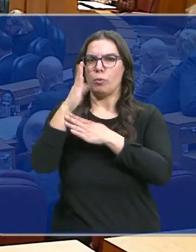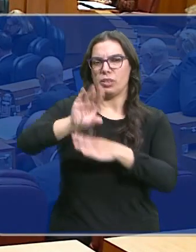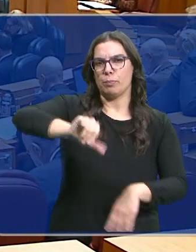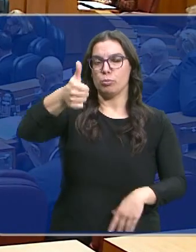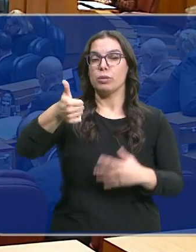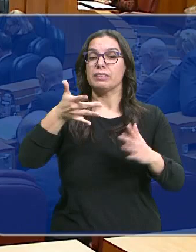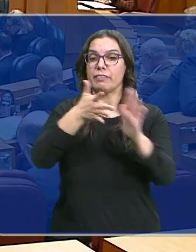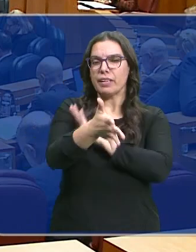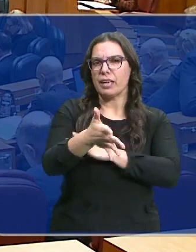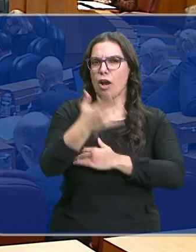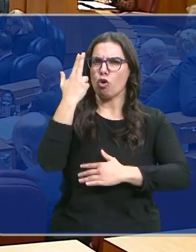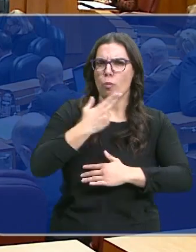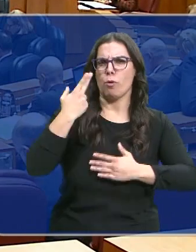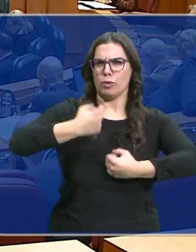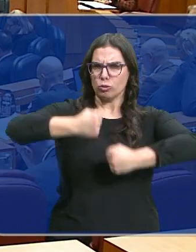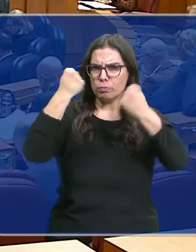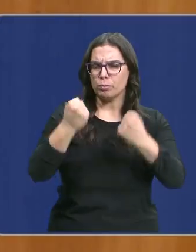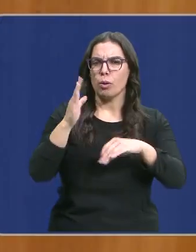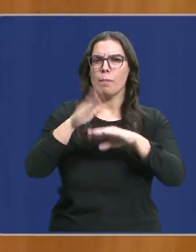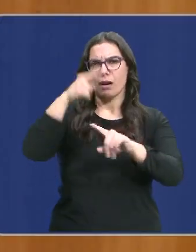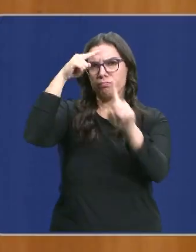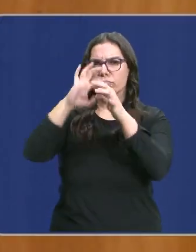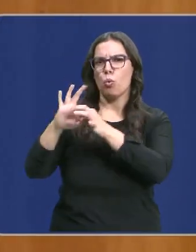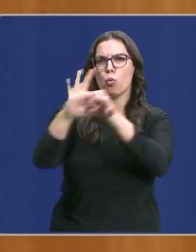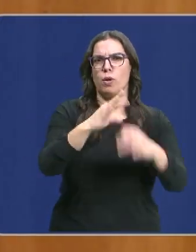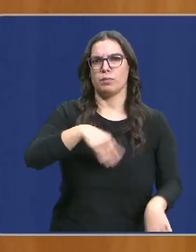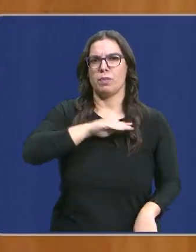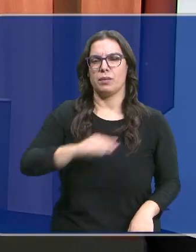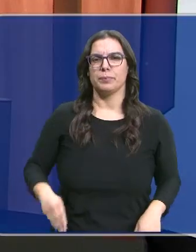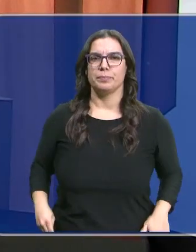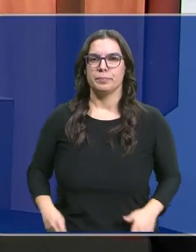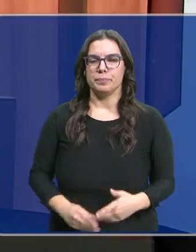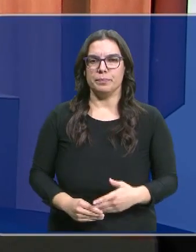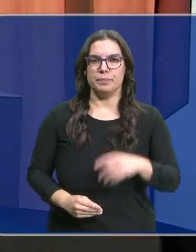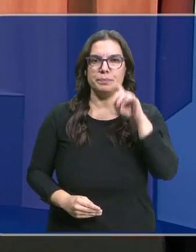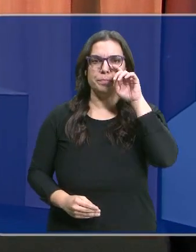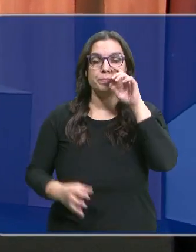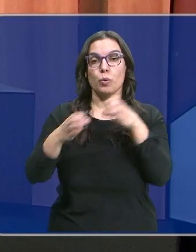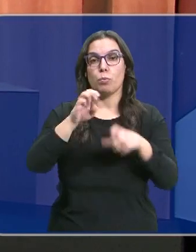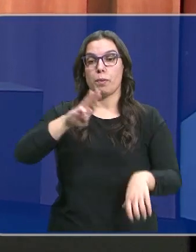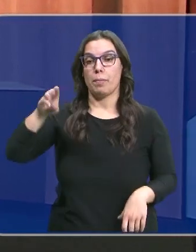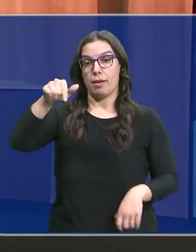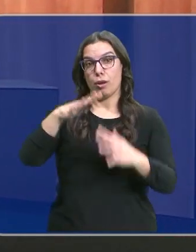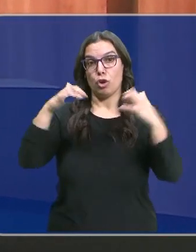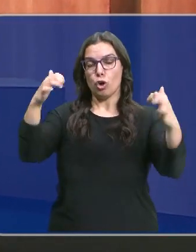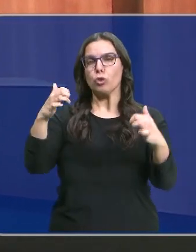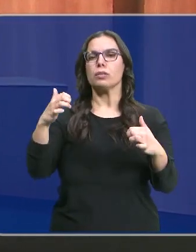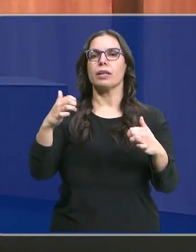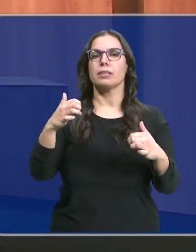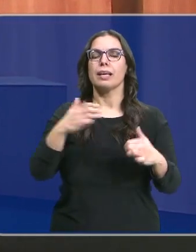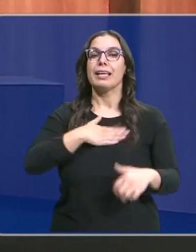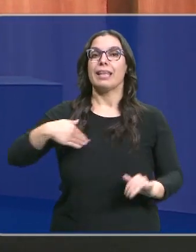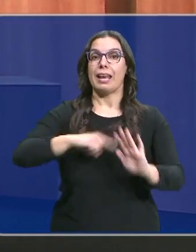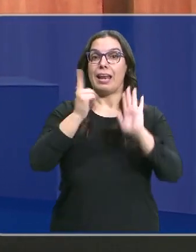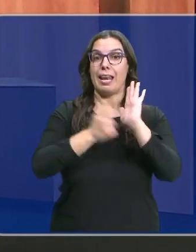que subraya el compromiso inquebrantable con la unidad de España. El Partido Popular ha llevado hoy a las Cortes el blindaje